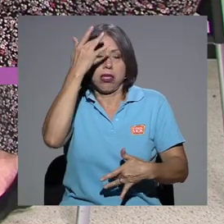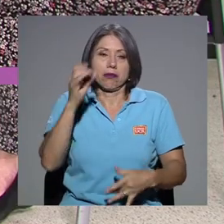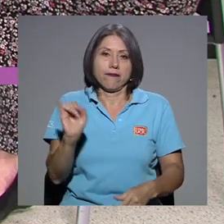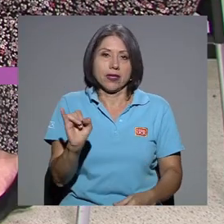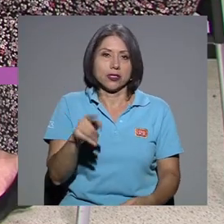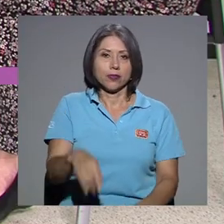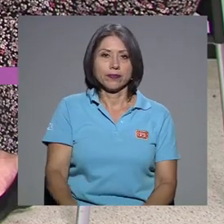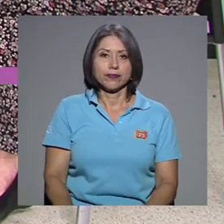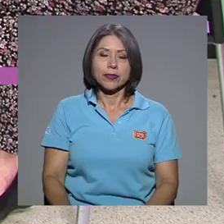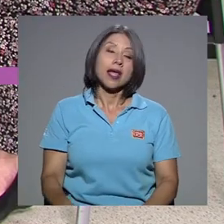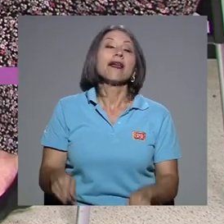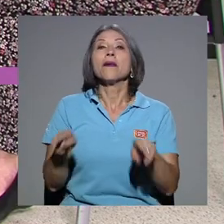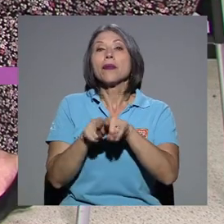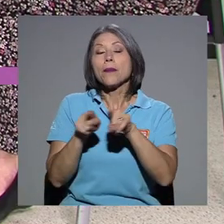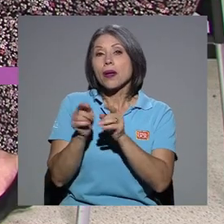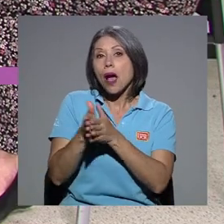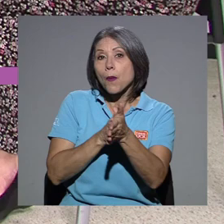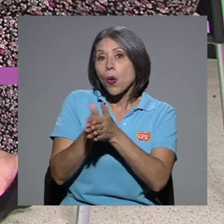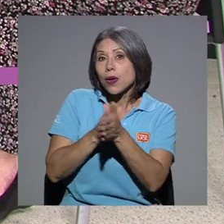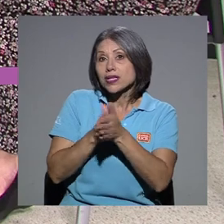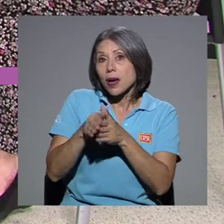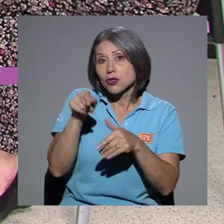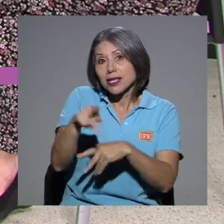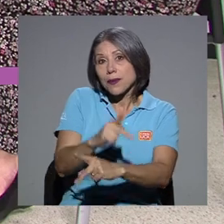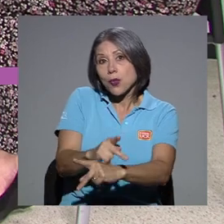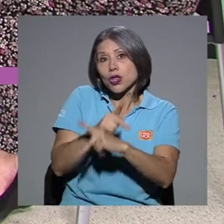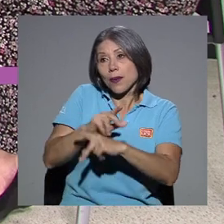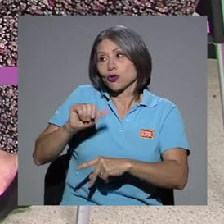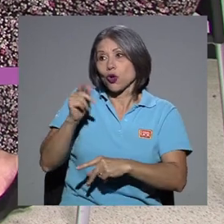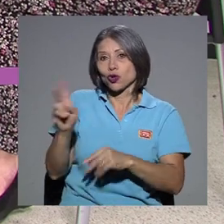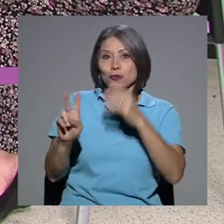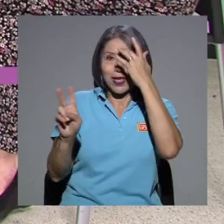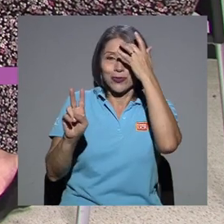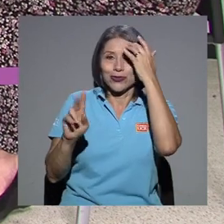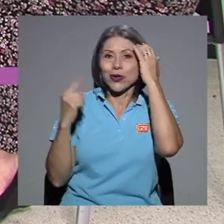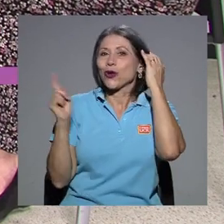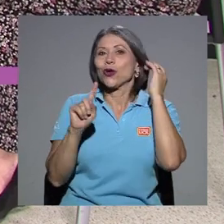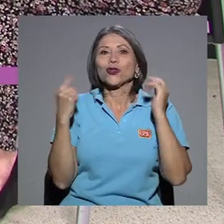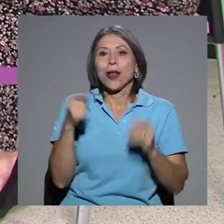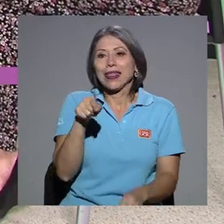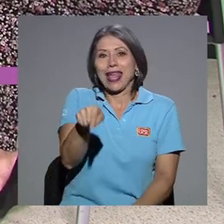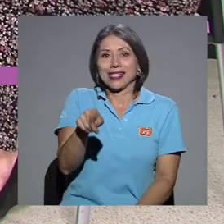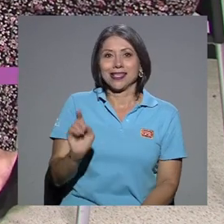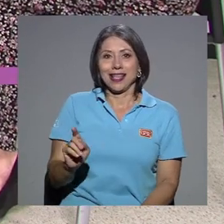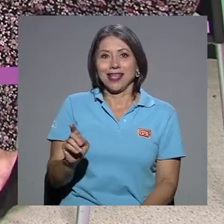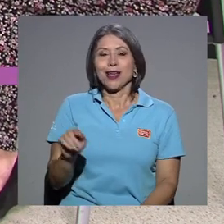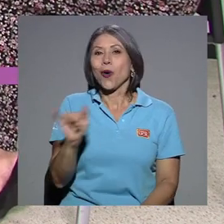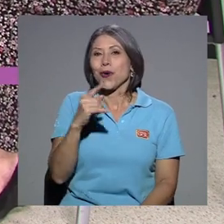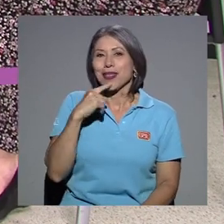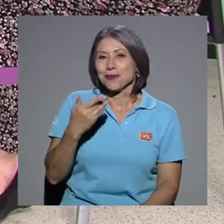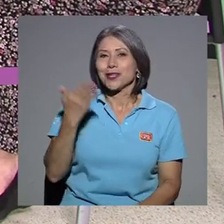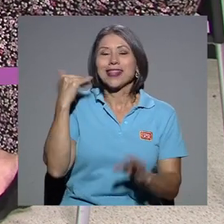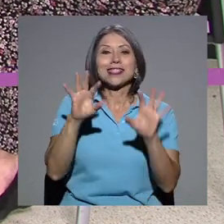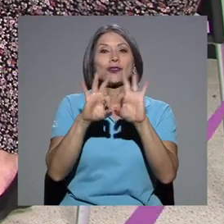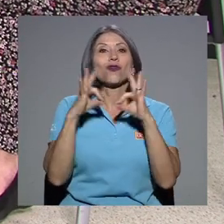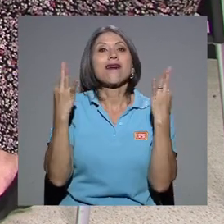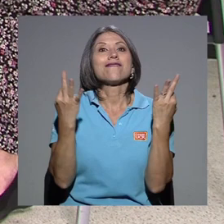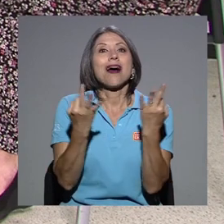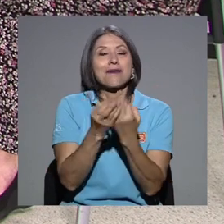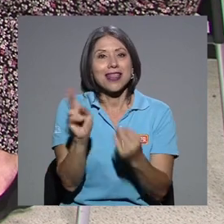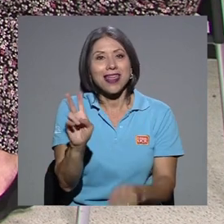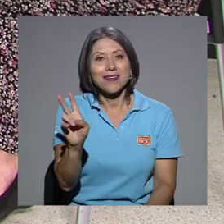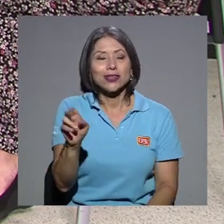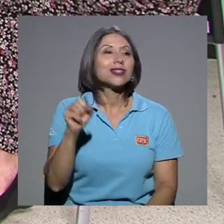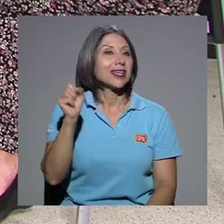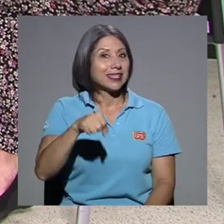de este tipo. Sí, aquí de paso aprovechamos y nos protegemos de otro virus también, ¿verdad? No solo este, sino como dijimos, es una familia, digamos, de... De hecho esperamos que